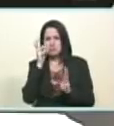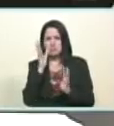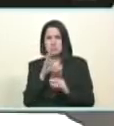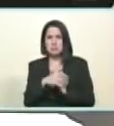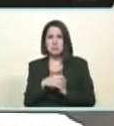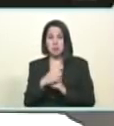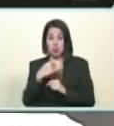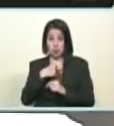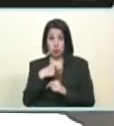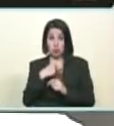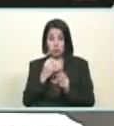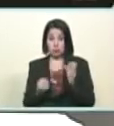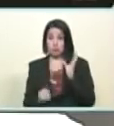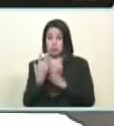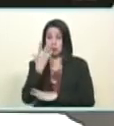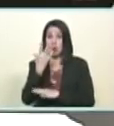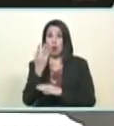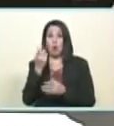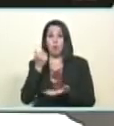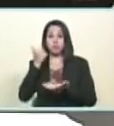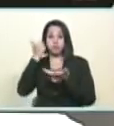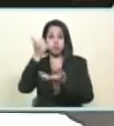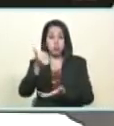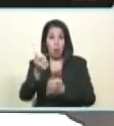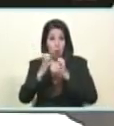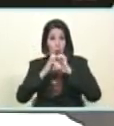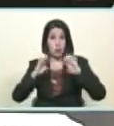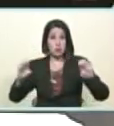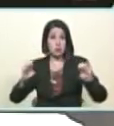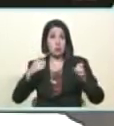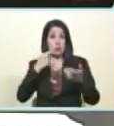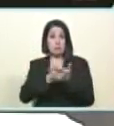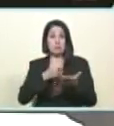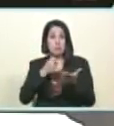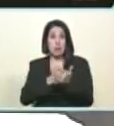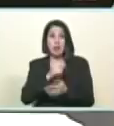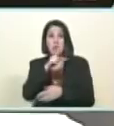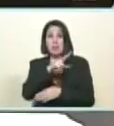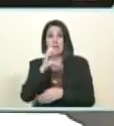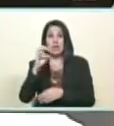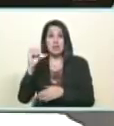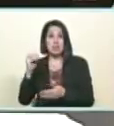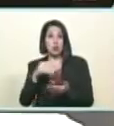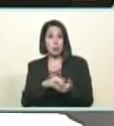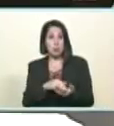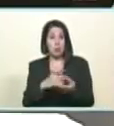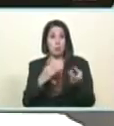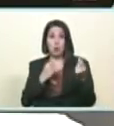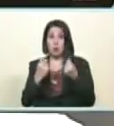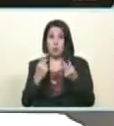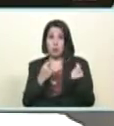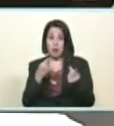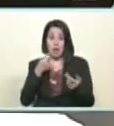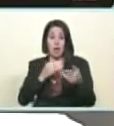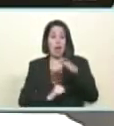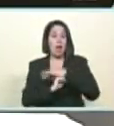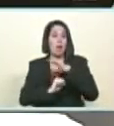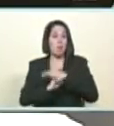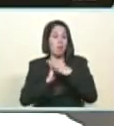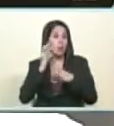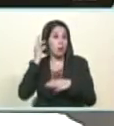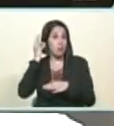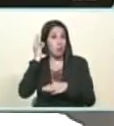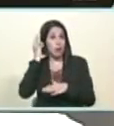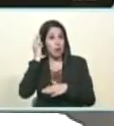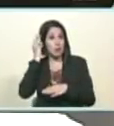yo creé un bono educacional de arranque de clases de 300 mil bolívares ¿para qué? para apoyar a esa mujer